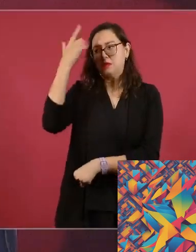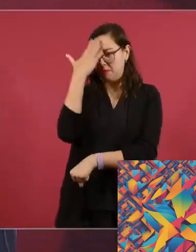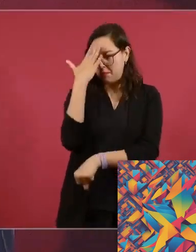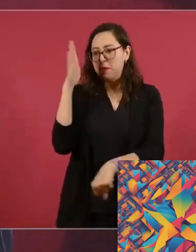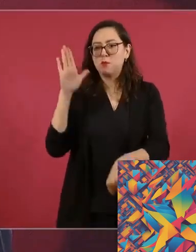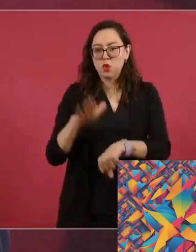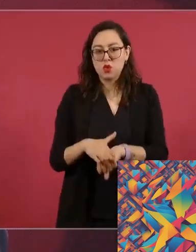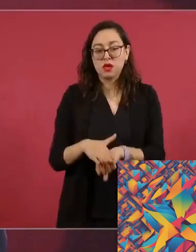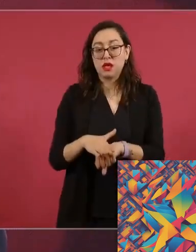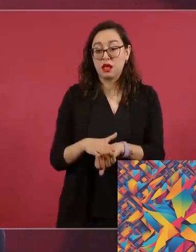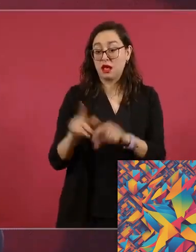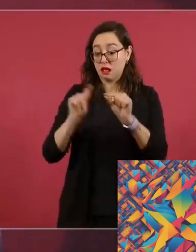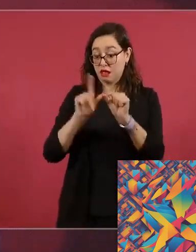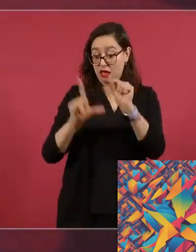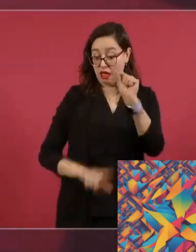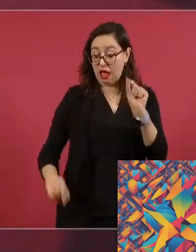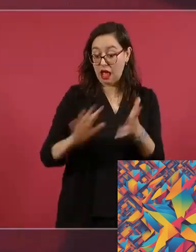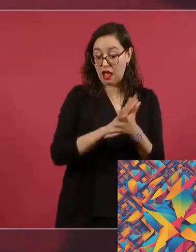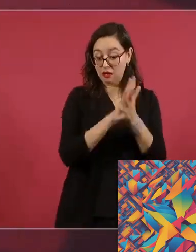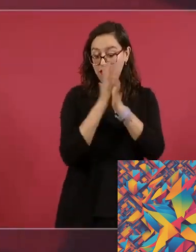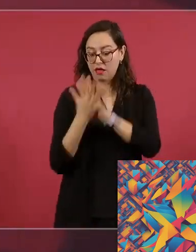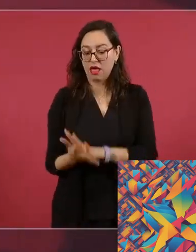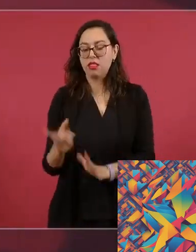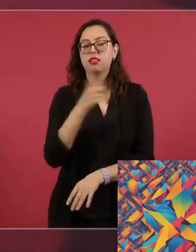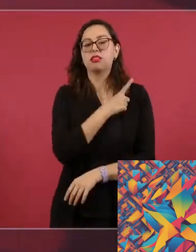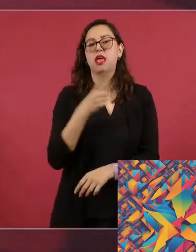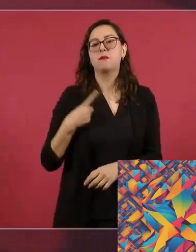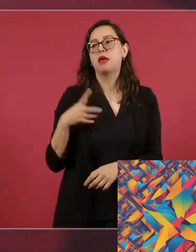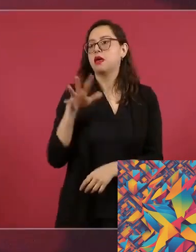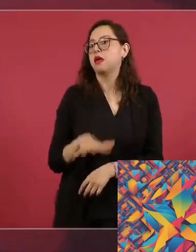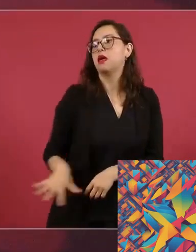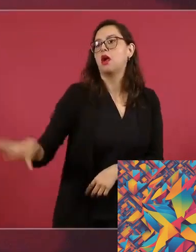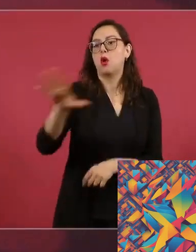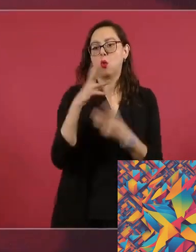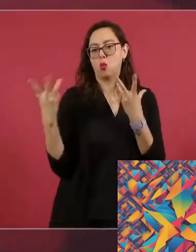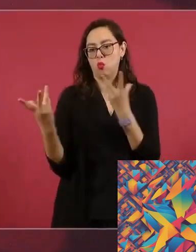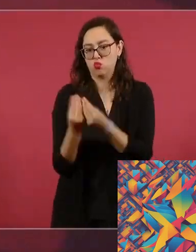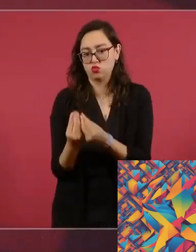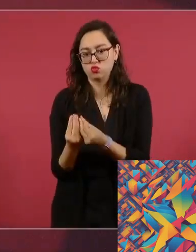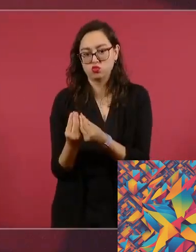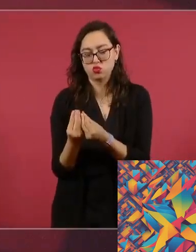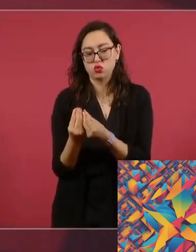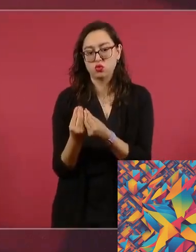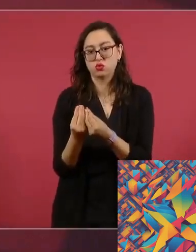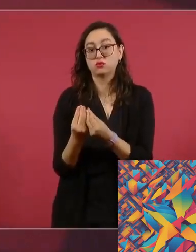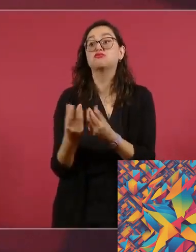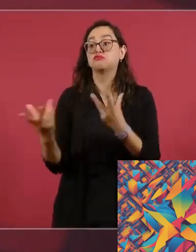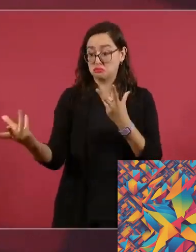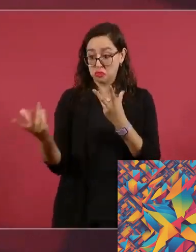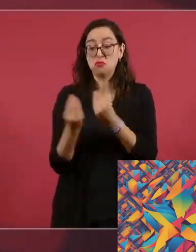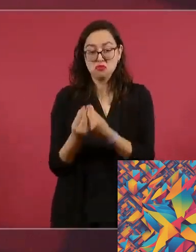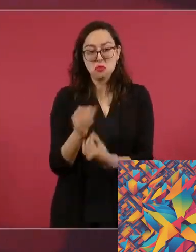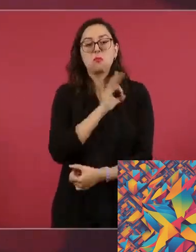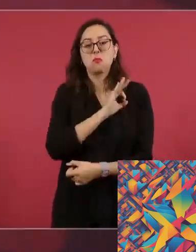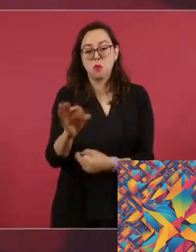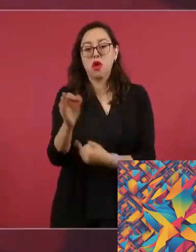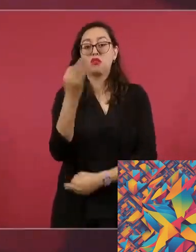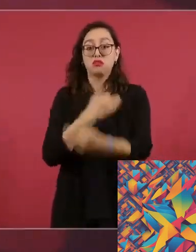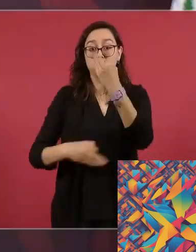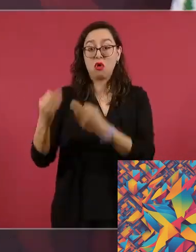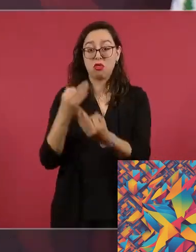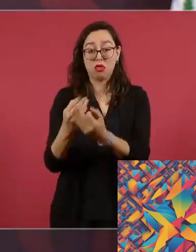conscientes y programas diseñados para abordar las raíces del problema. Entre estos, destacan iniciativas como Jóvenes